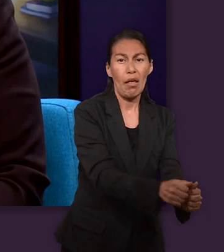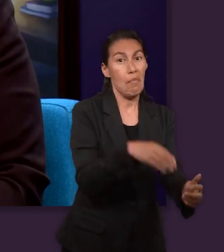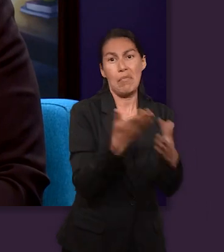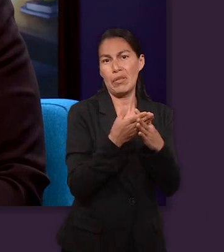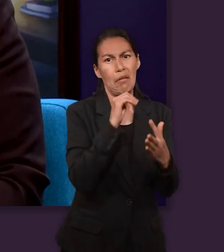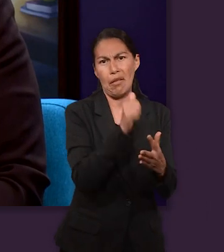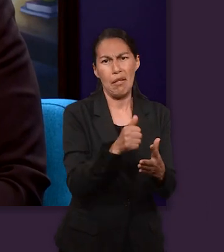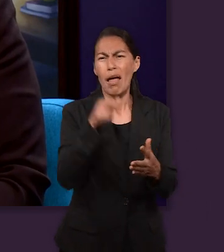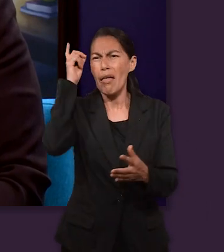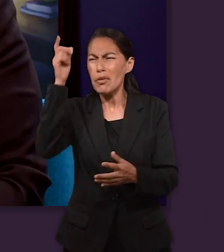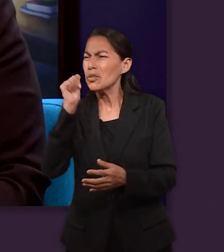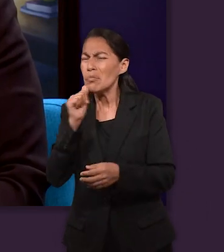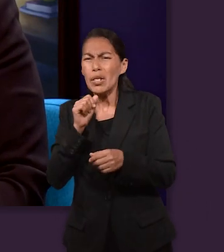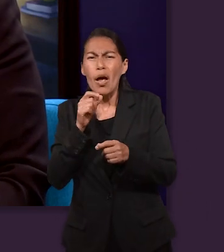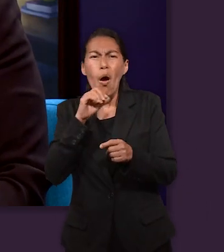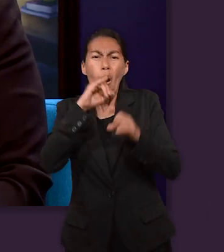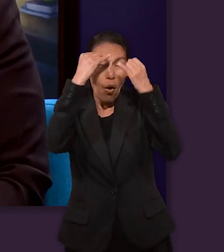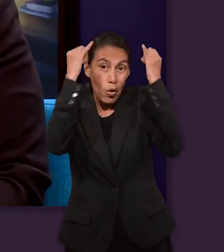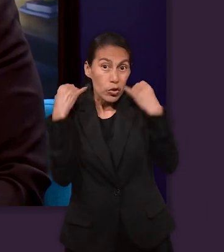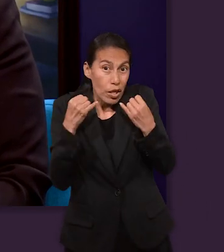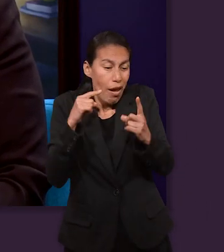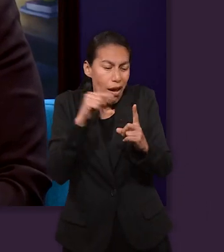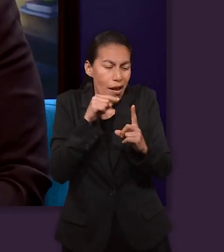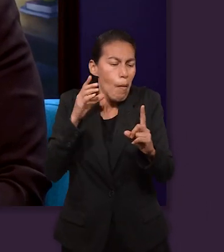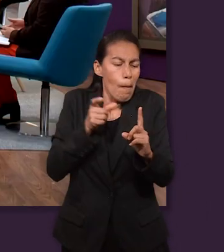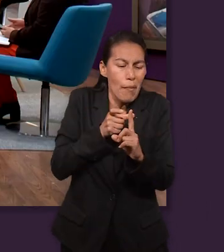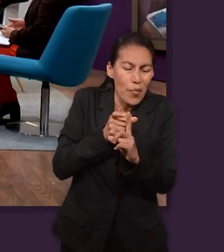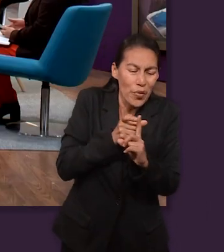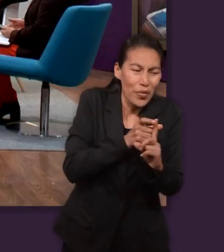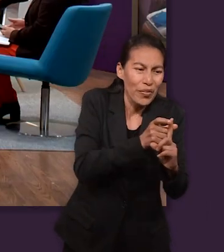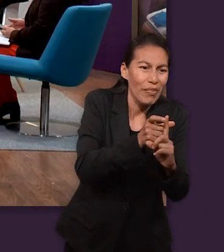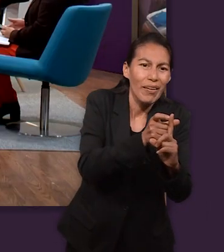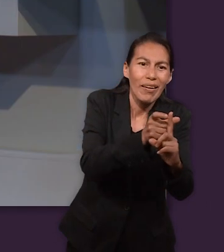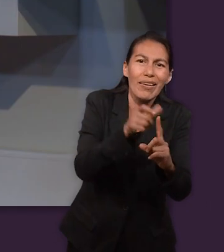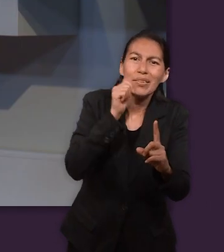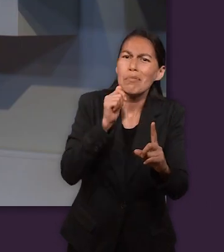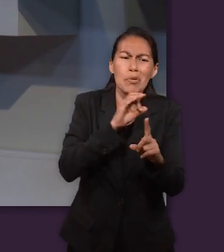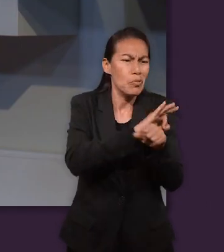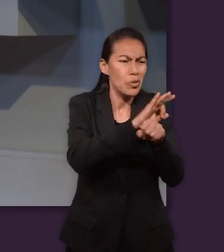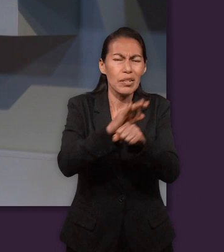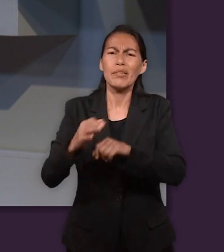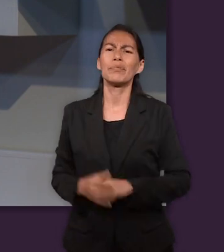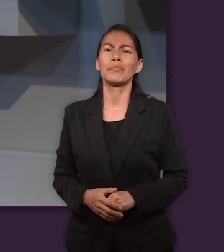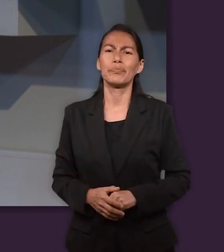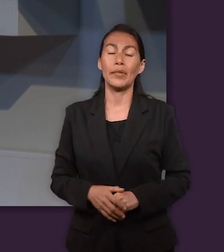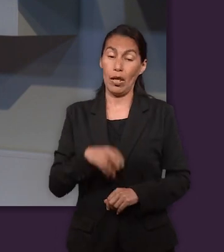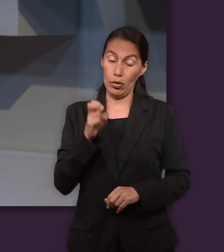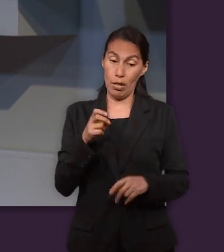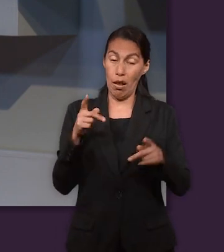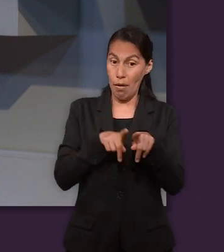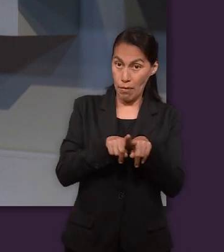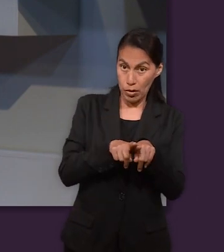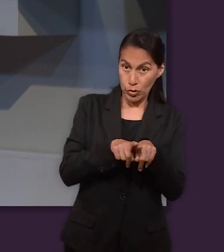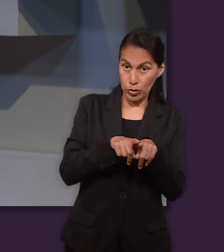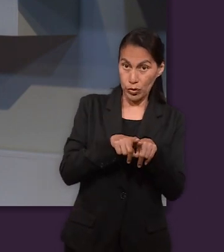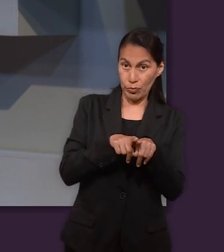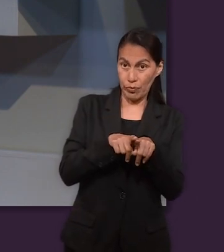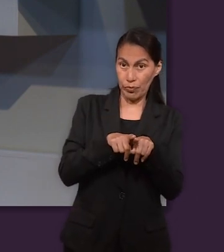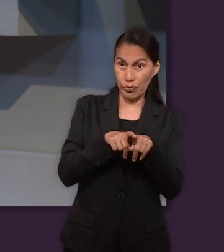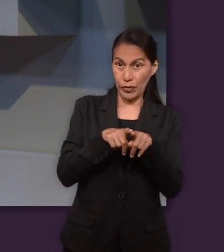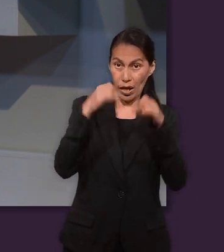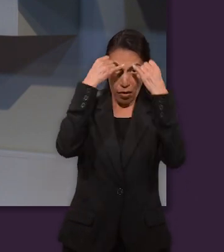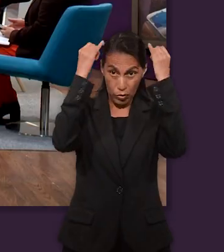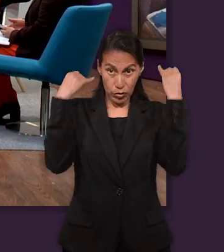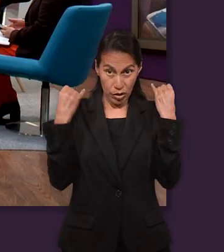cisterna vacía. Sí, es cierto. O Dios siempre estuvo ahí a pesar de que los hermanos querían dañar a José. Dios siempre lo protegió de